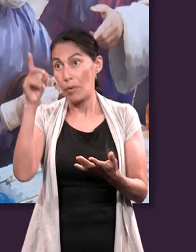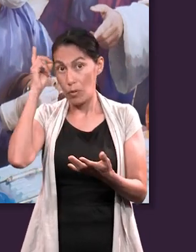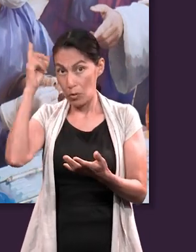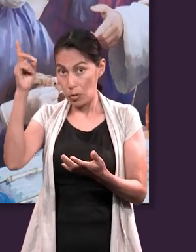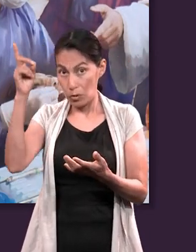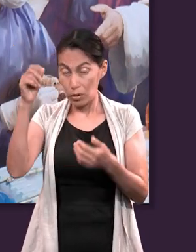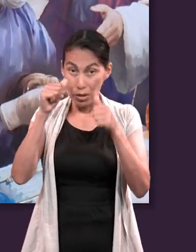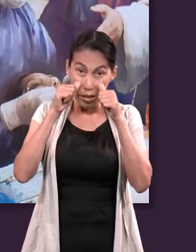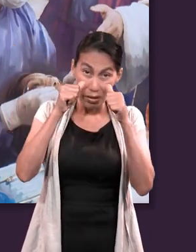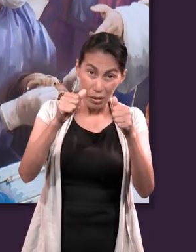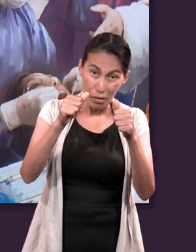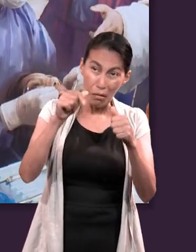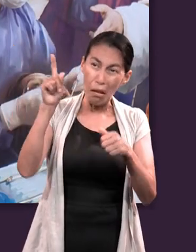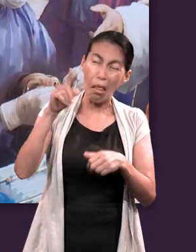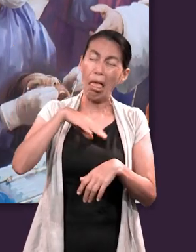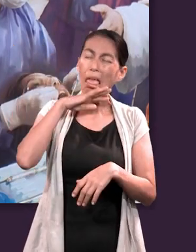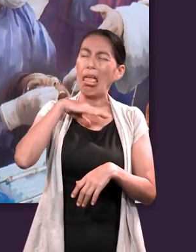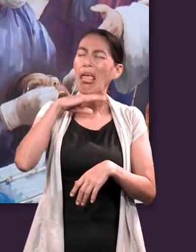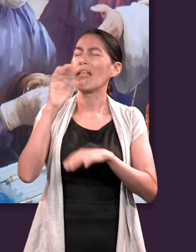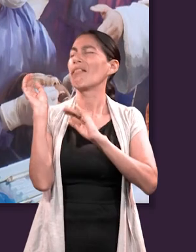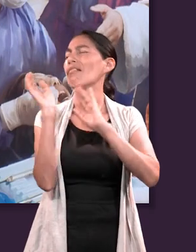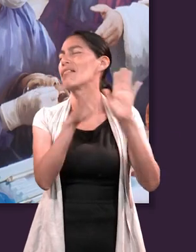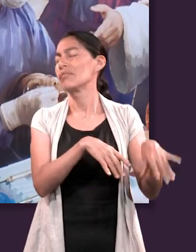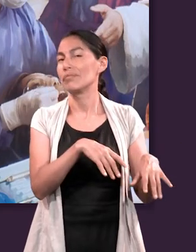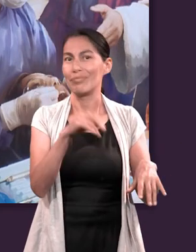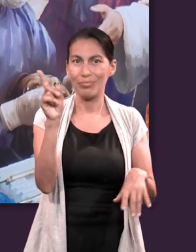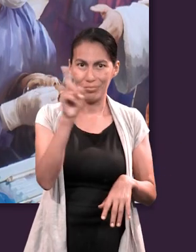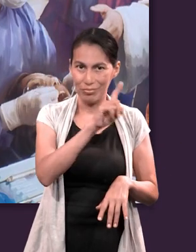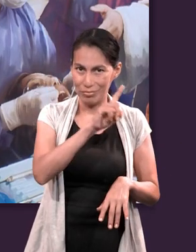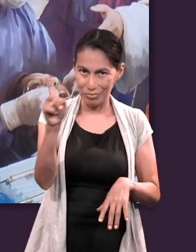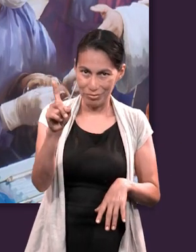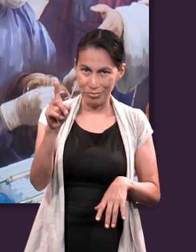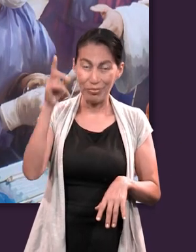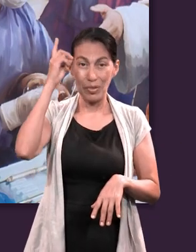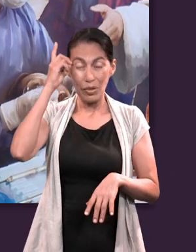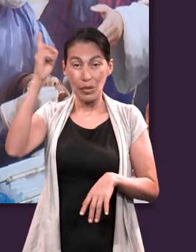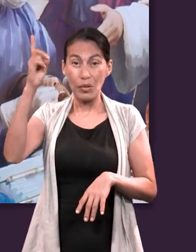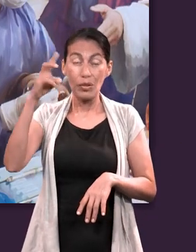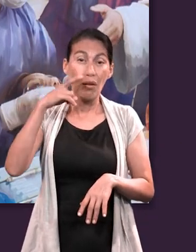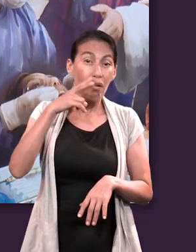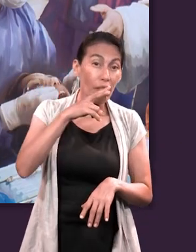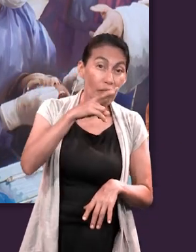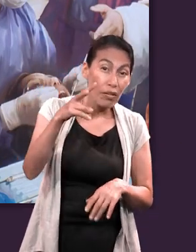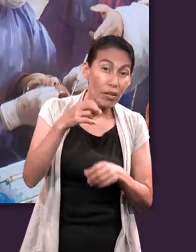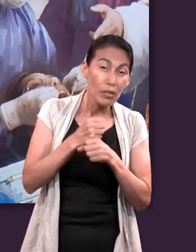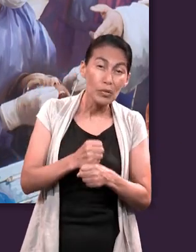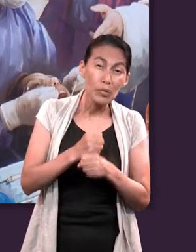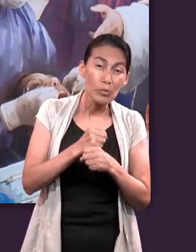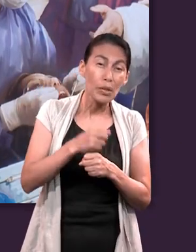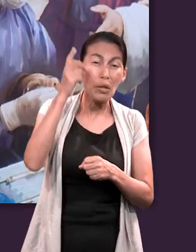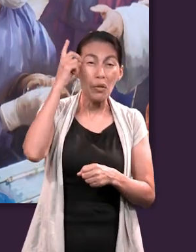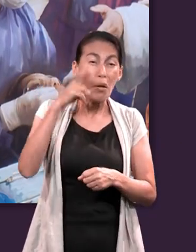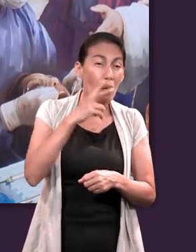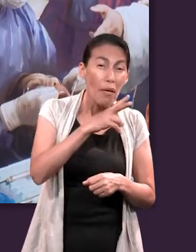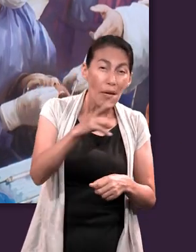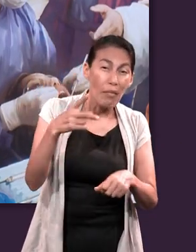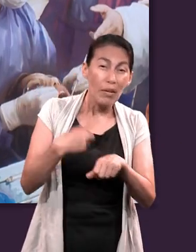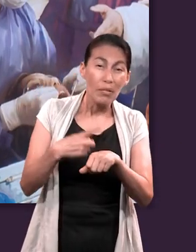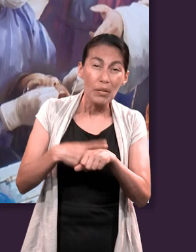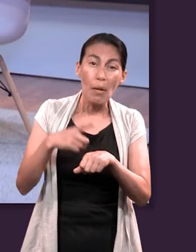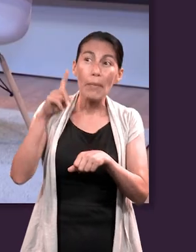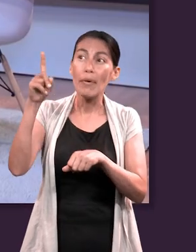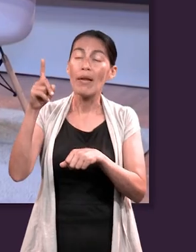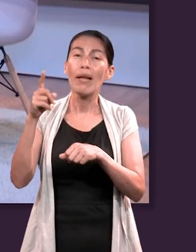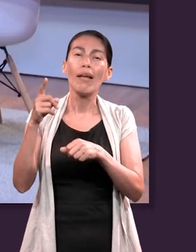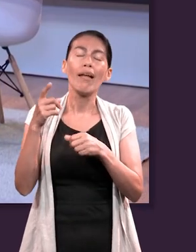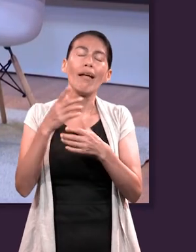nos está viendo. A Dios no se le escapa nada. Dios no pasa por alto nuestro sufrimiento y es por eso que la justicia